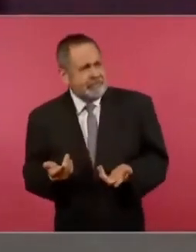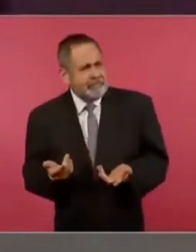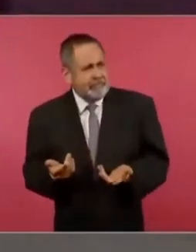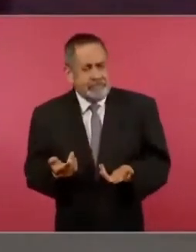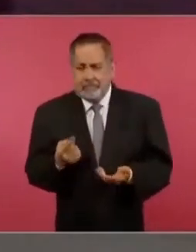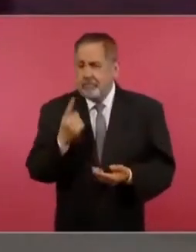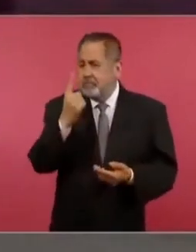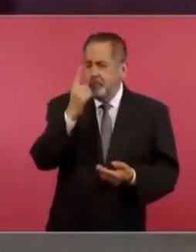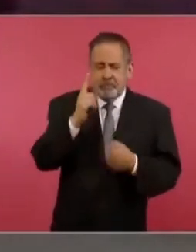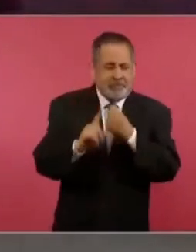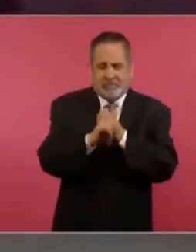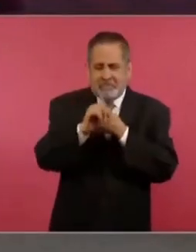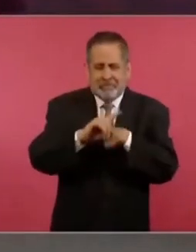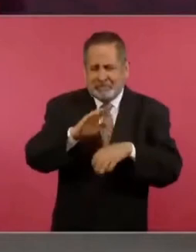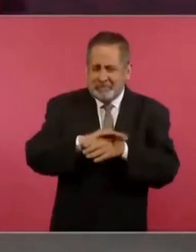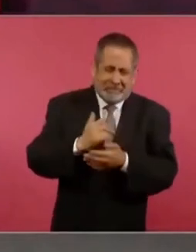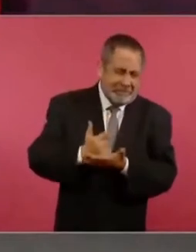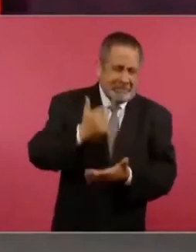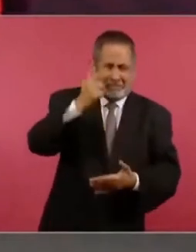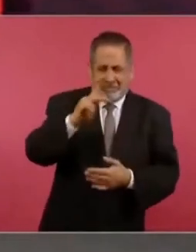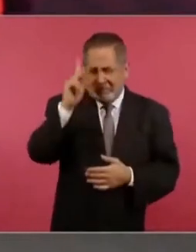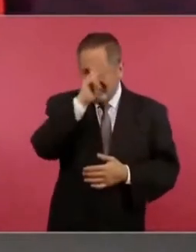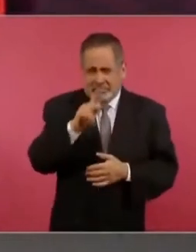nos afecta?